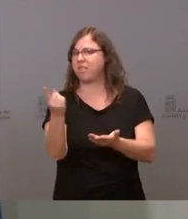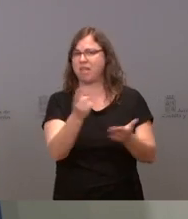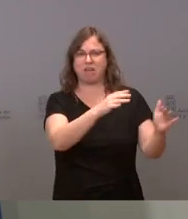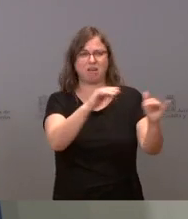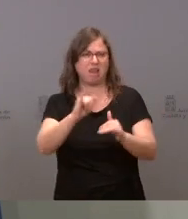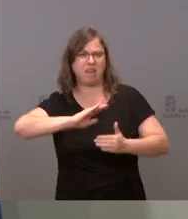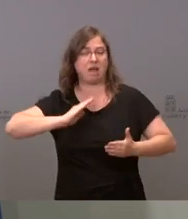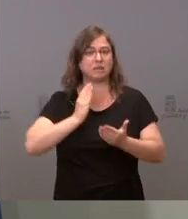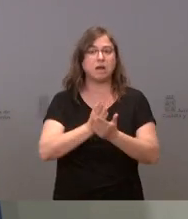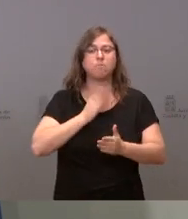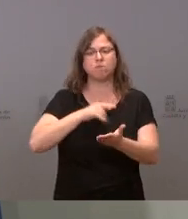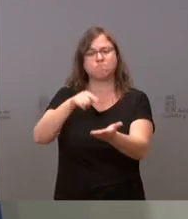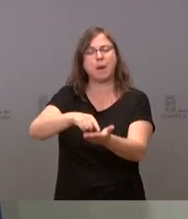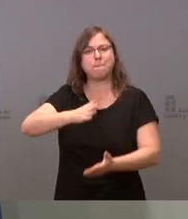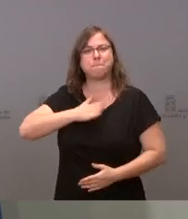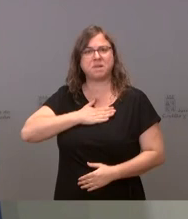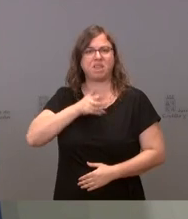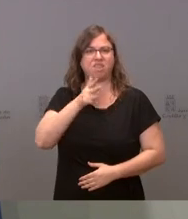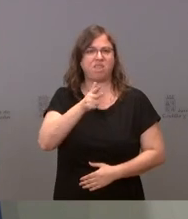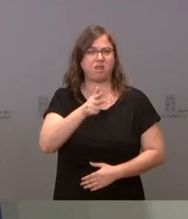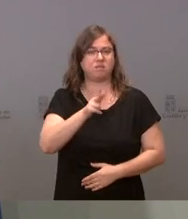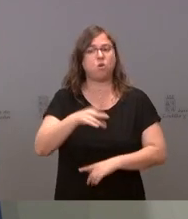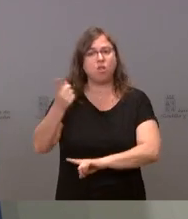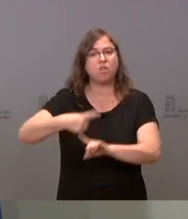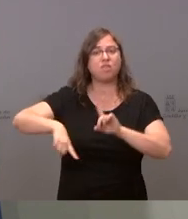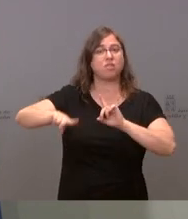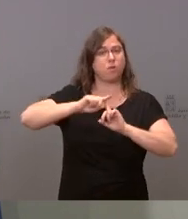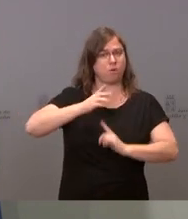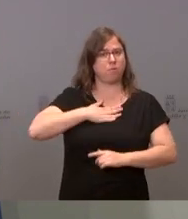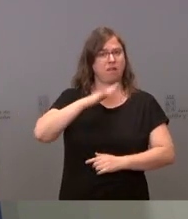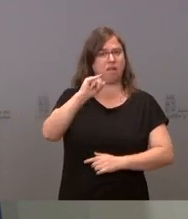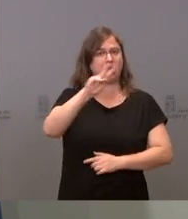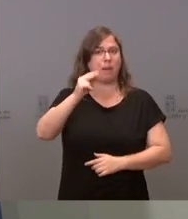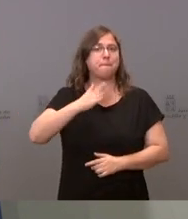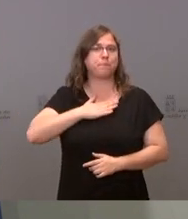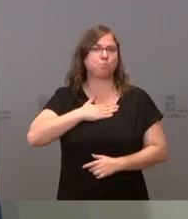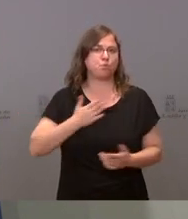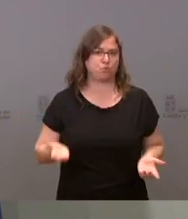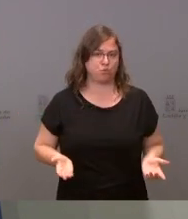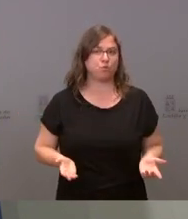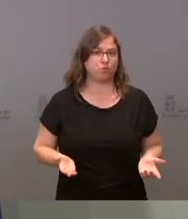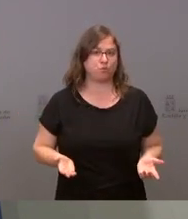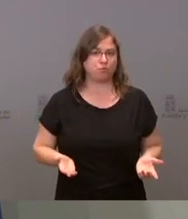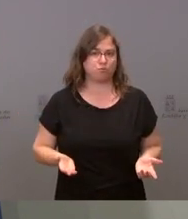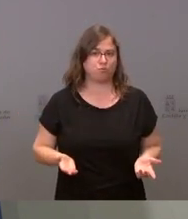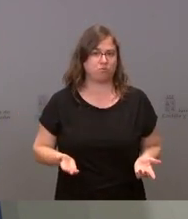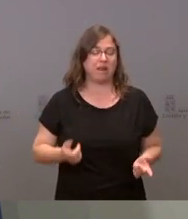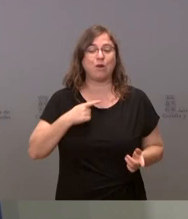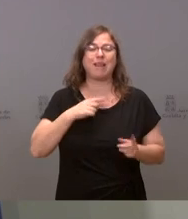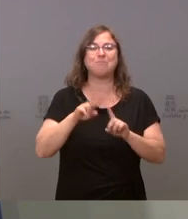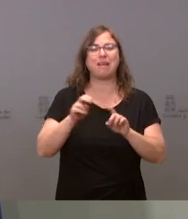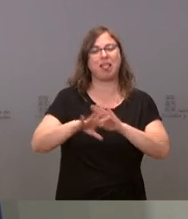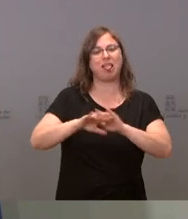ejercer su derecho, el derecho de los ciudadanos, a que se les devuelva aquello que es suyo. No es intercambiable,